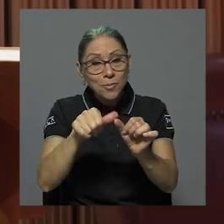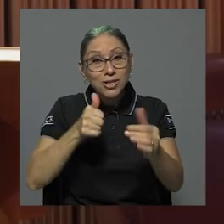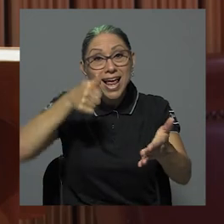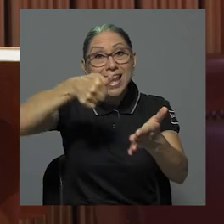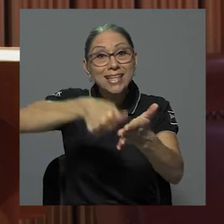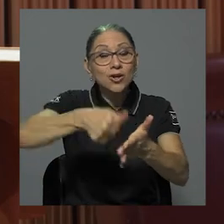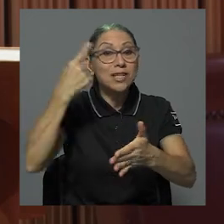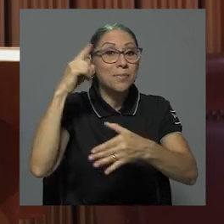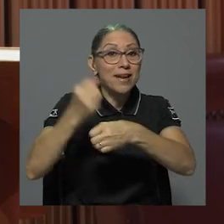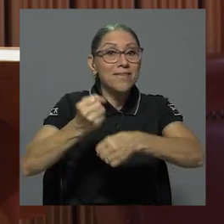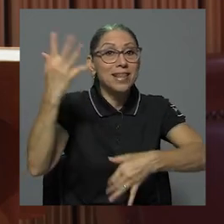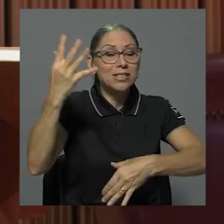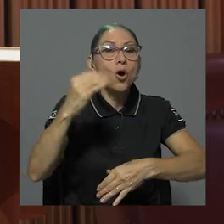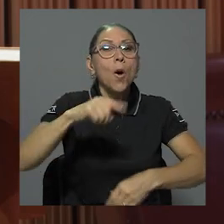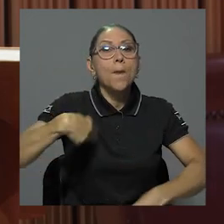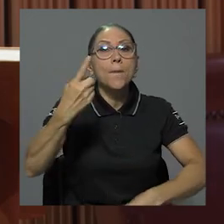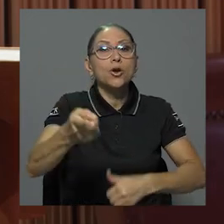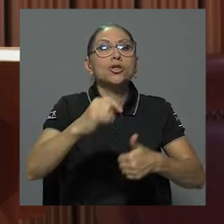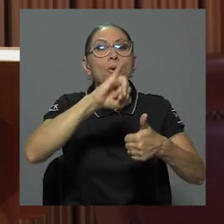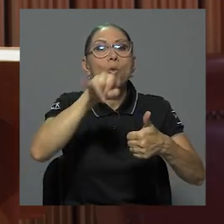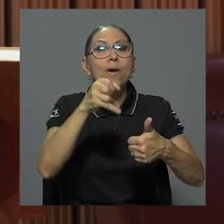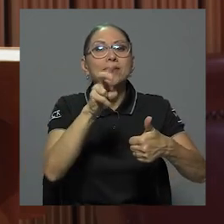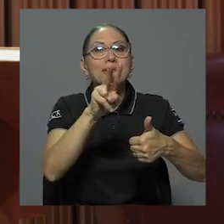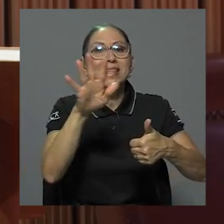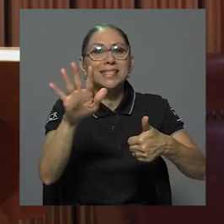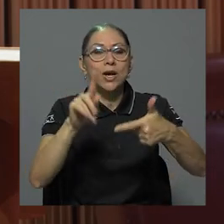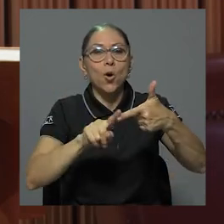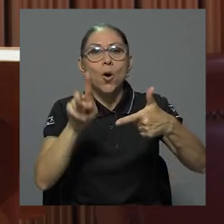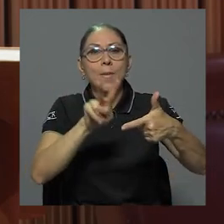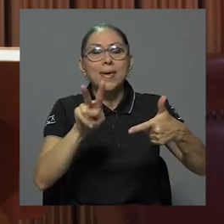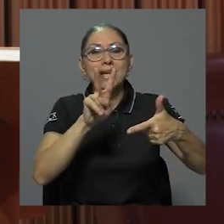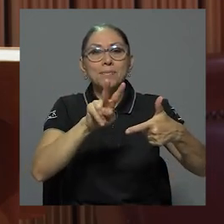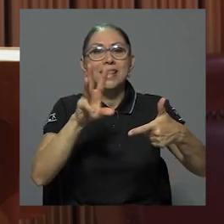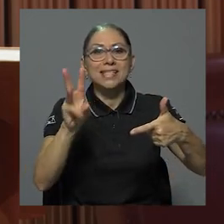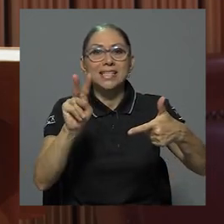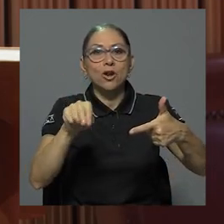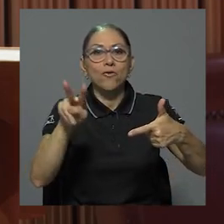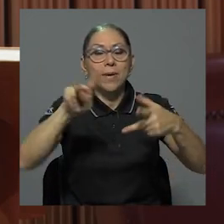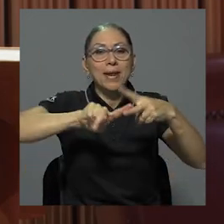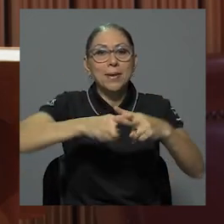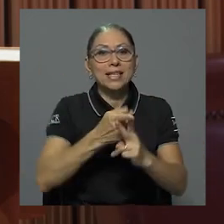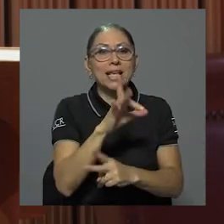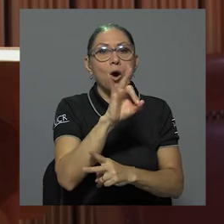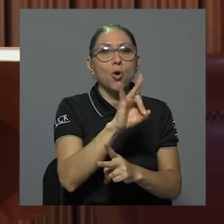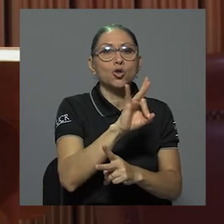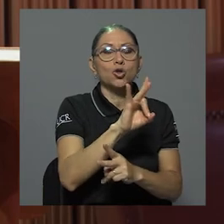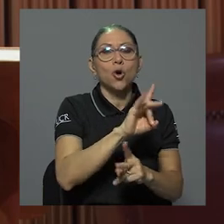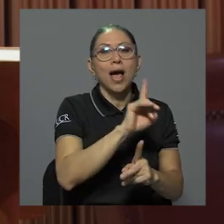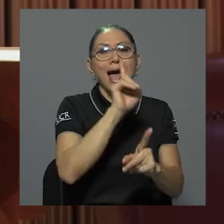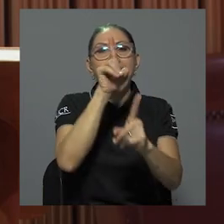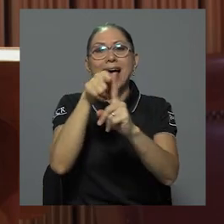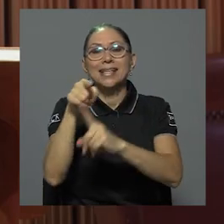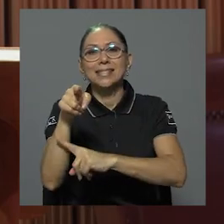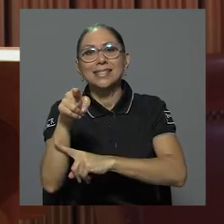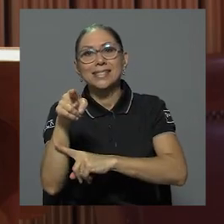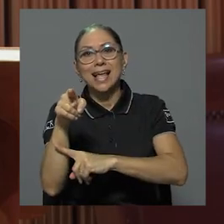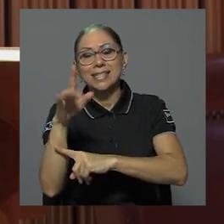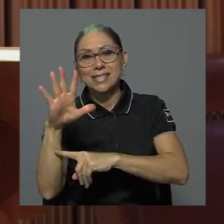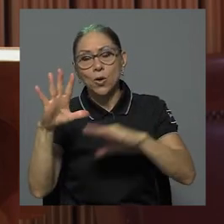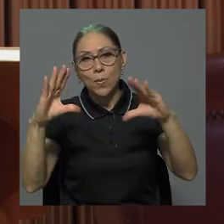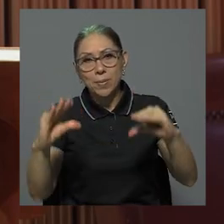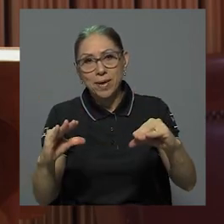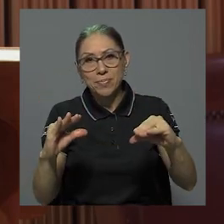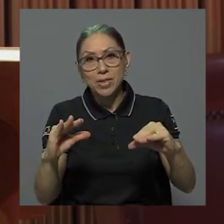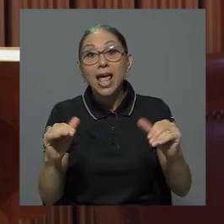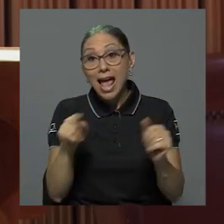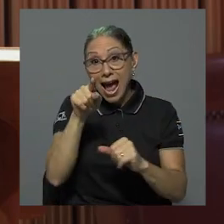federativas son el próximo jueves 25 y viernes 26 de noviembre de 8 a.m. a 8 p.m., ingresando mediante el enlace que se les hará llegar